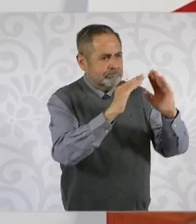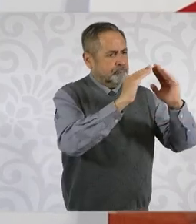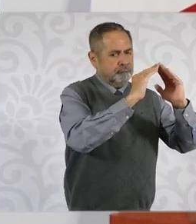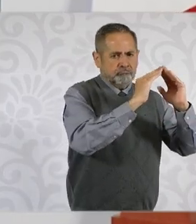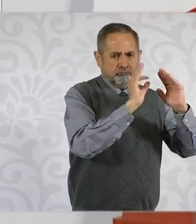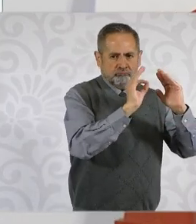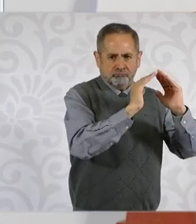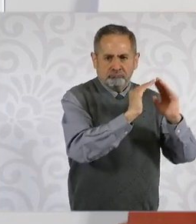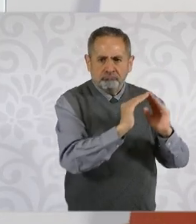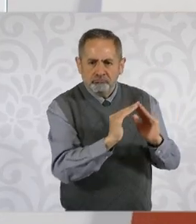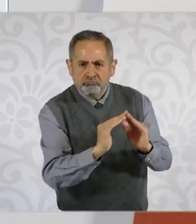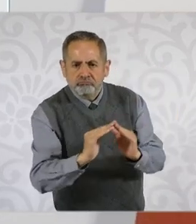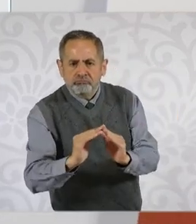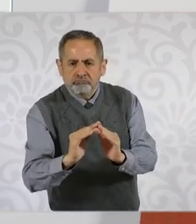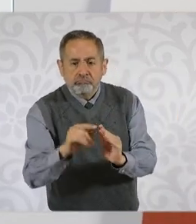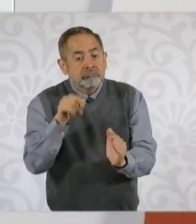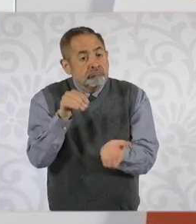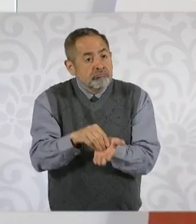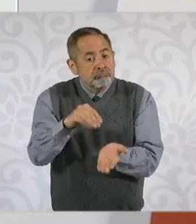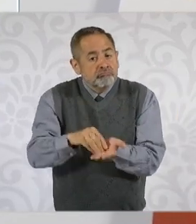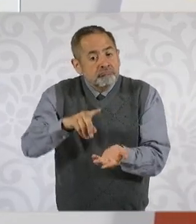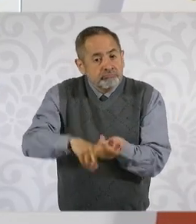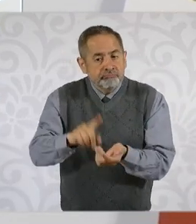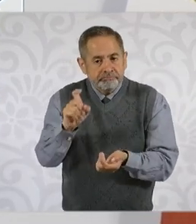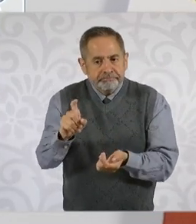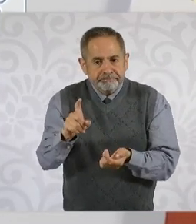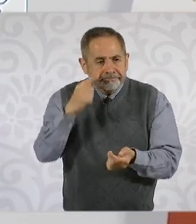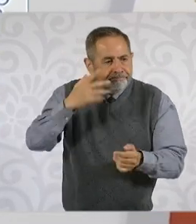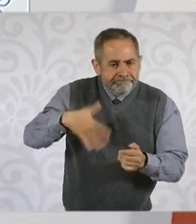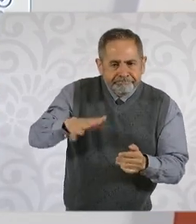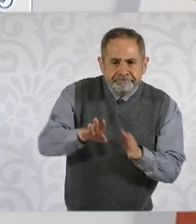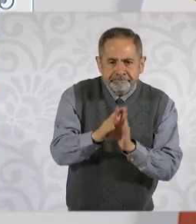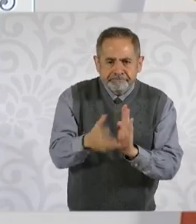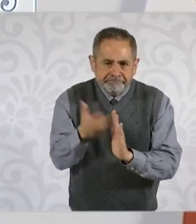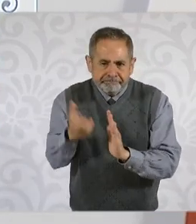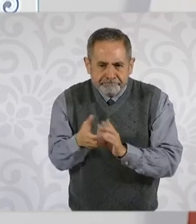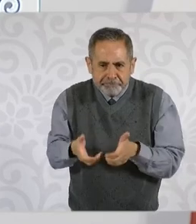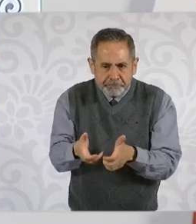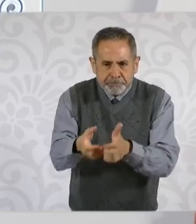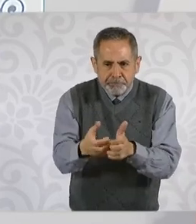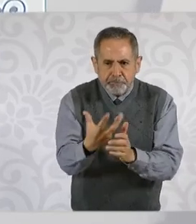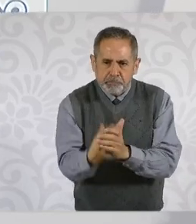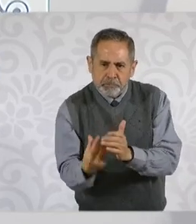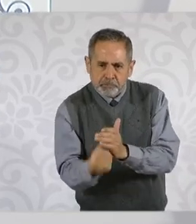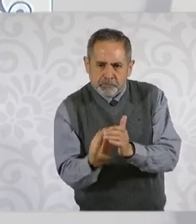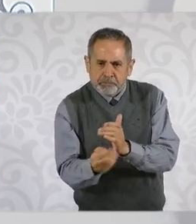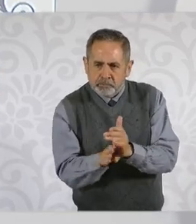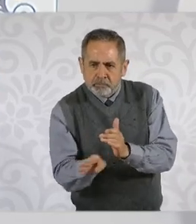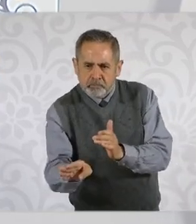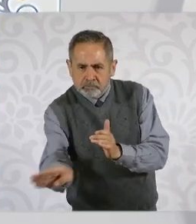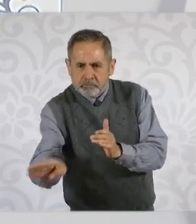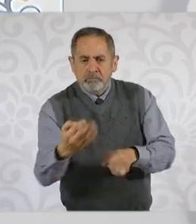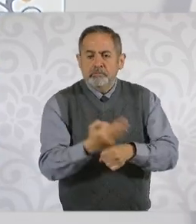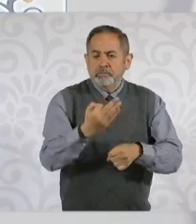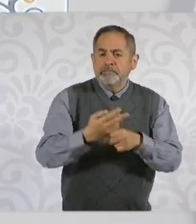todavía tiene bastante agua, que se está buscando hacer un canal. Estas personas están en un albergue.